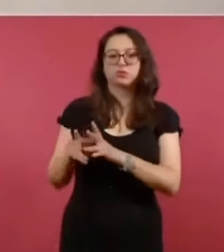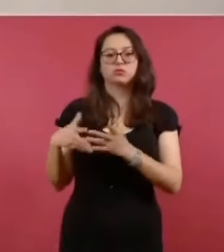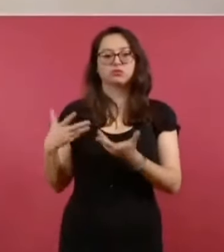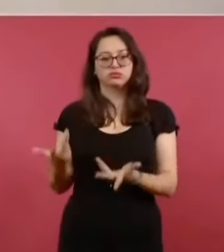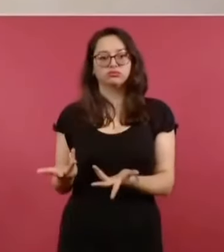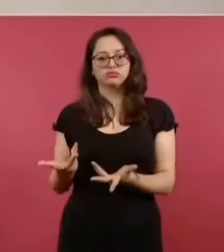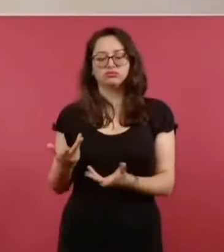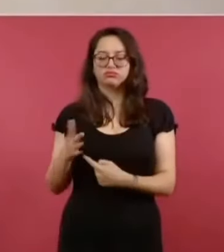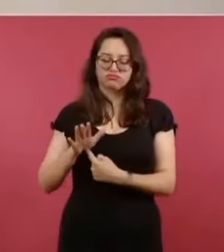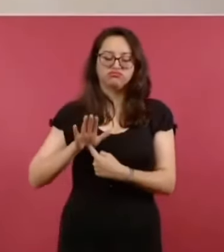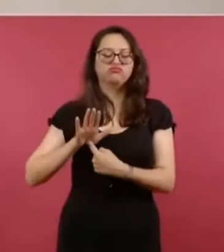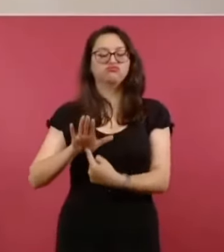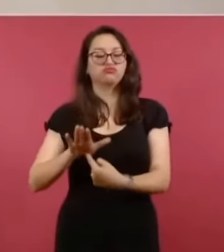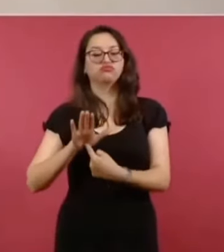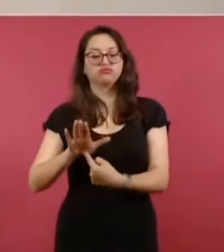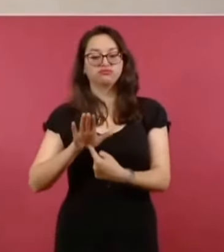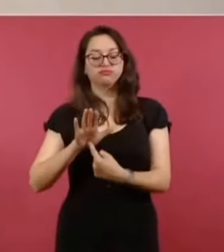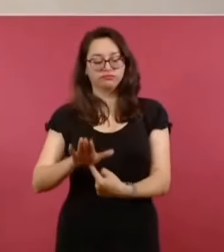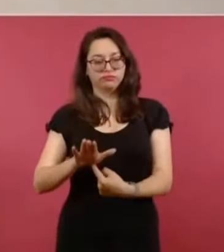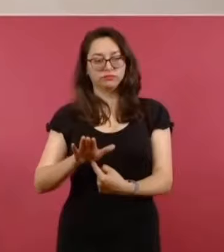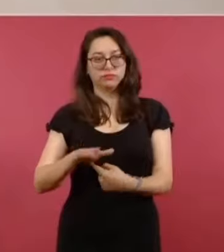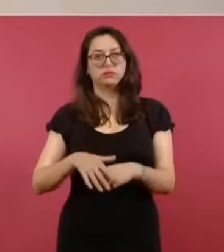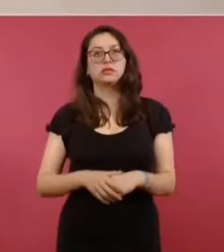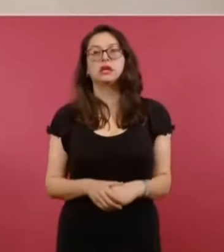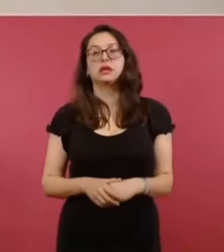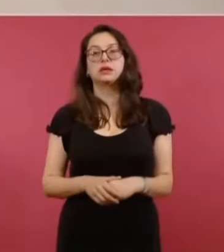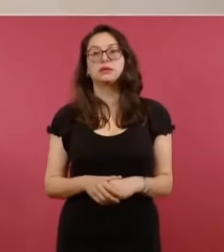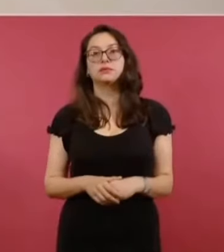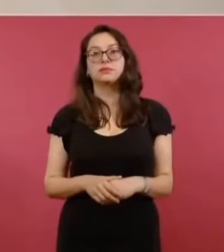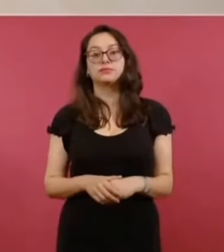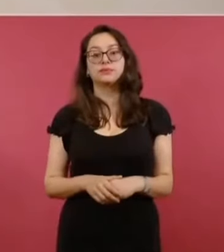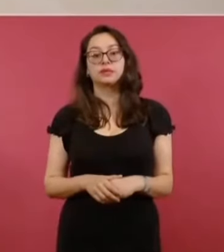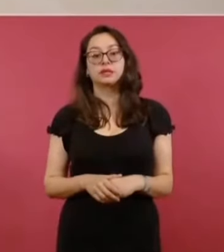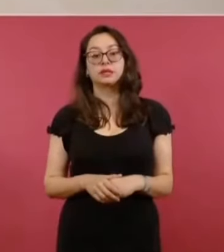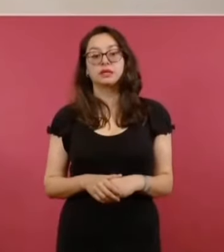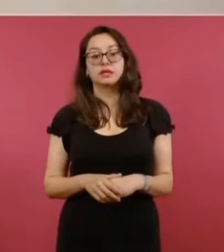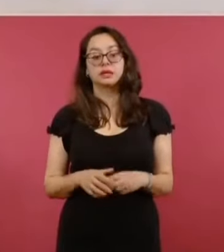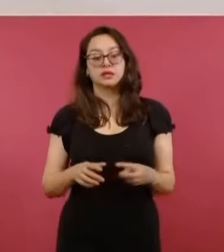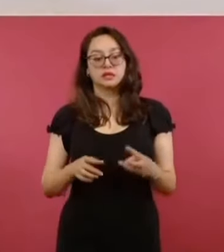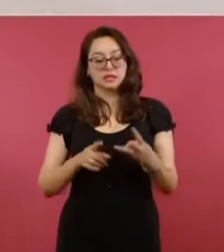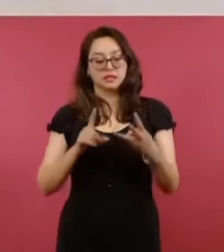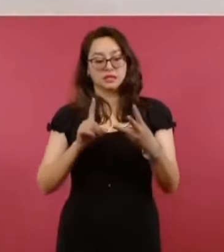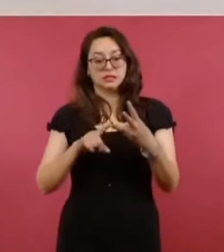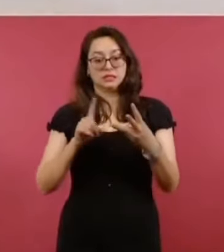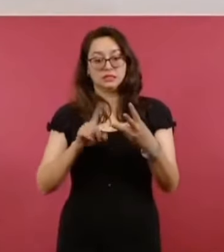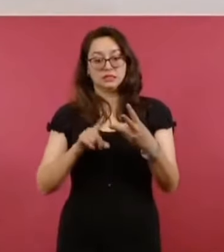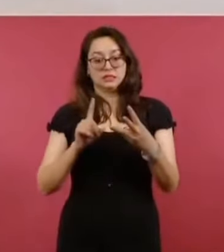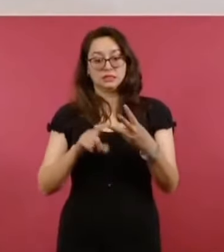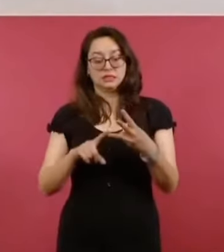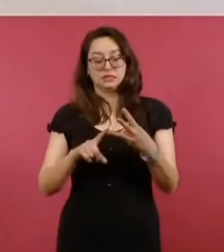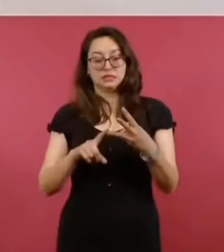y lo de los sistemas